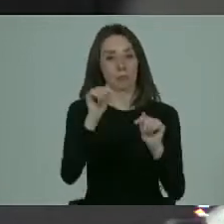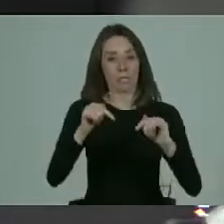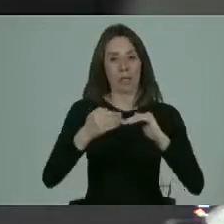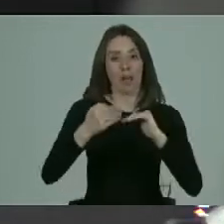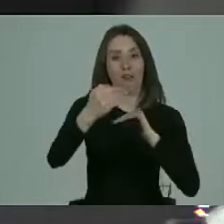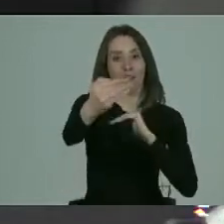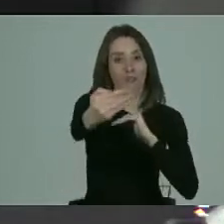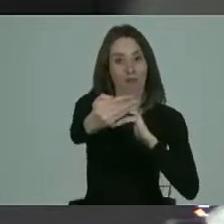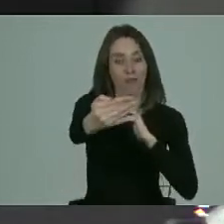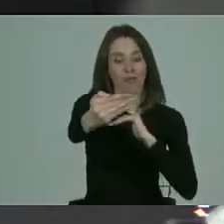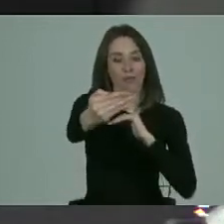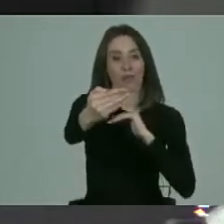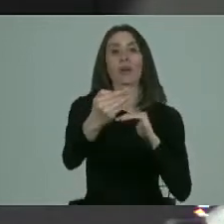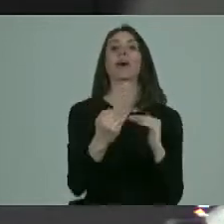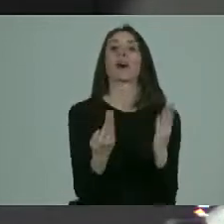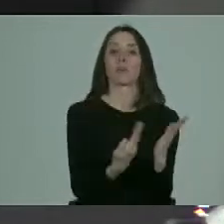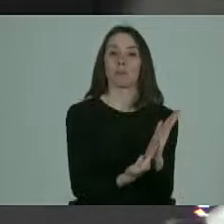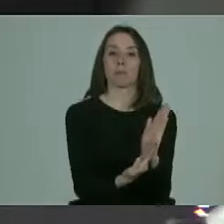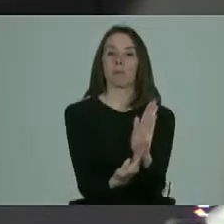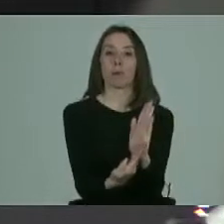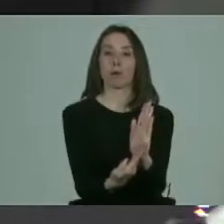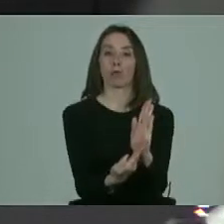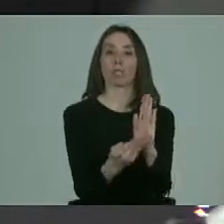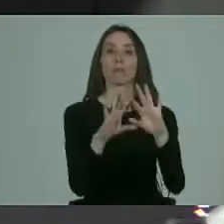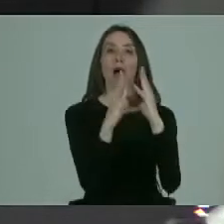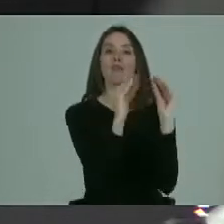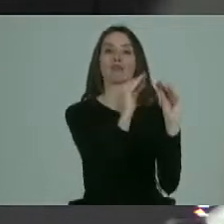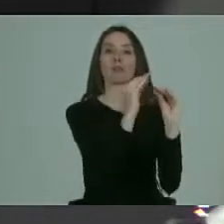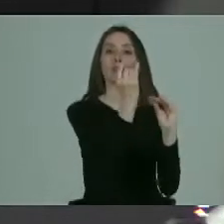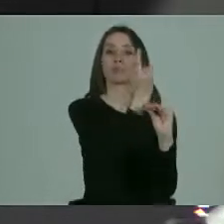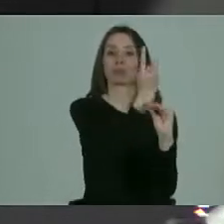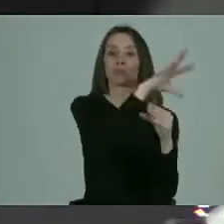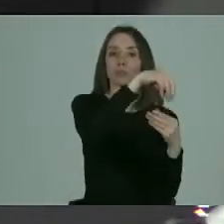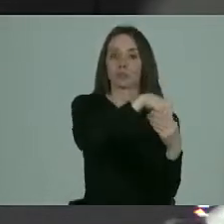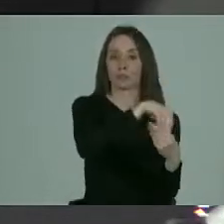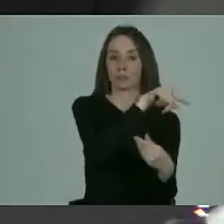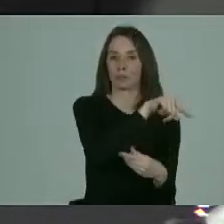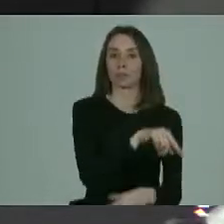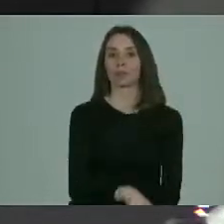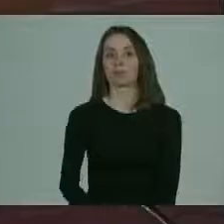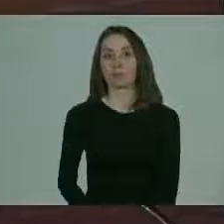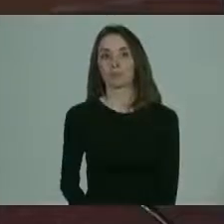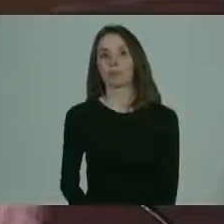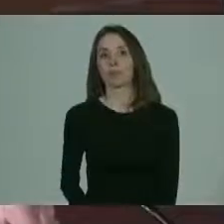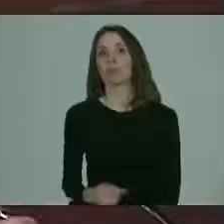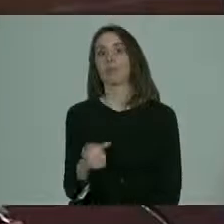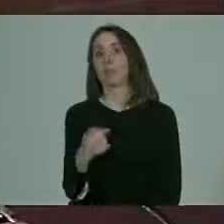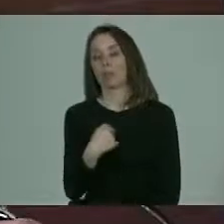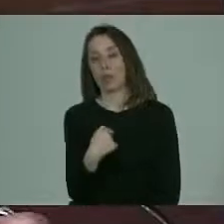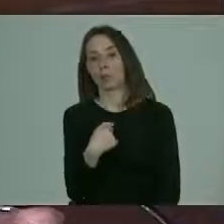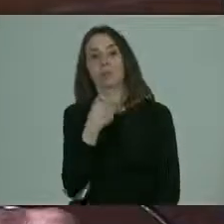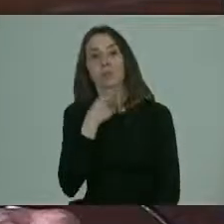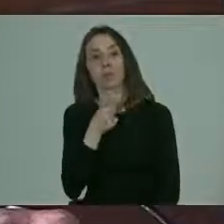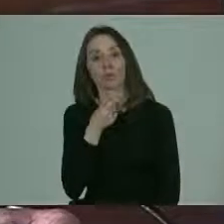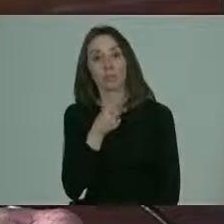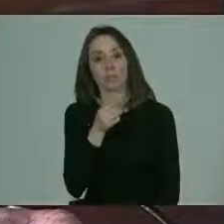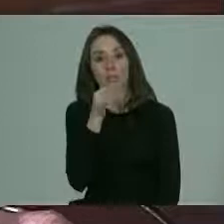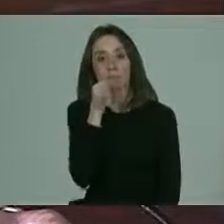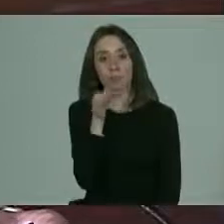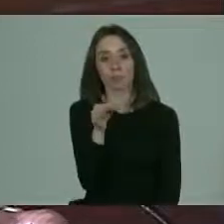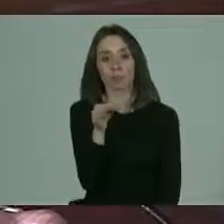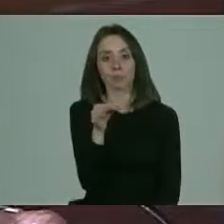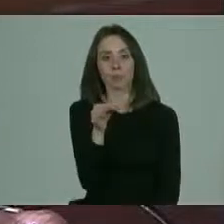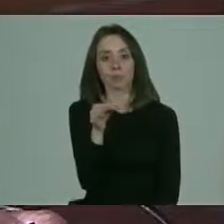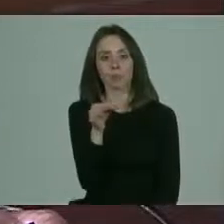hacer en adelante que propone para la formación académica en su propia casa de estudio bueno yo me gustaría destacar